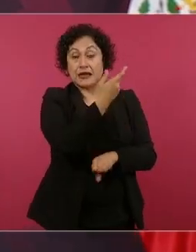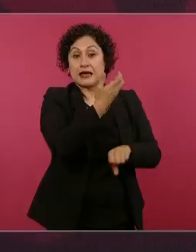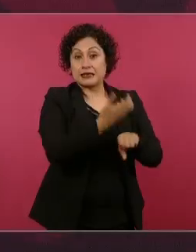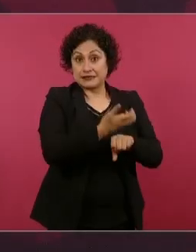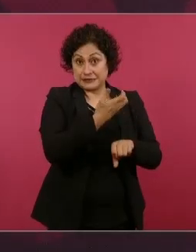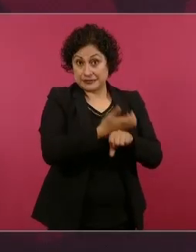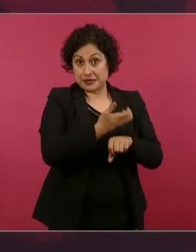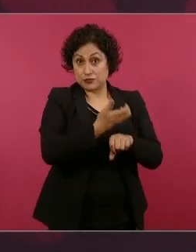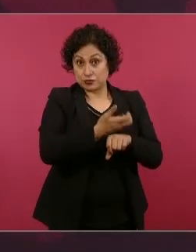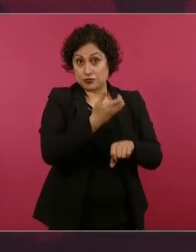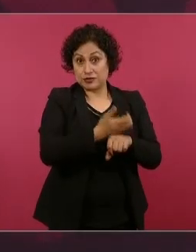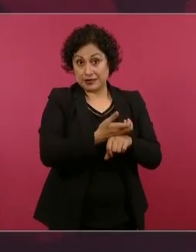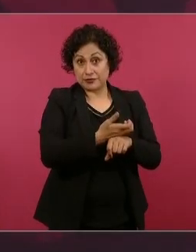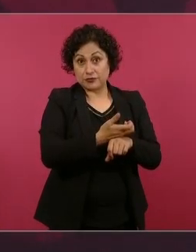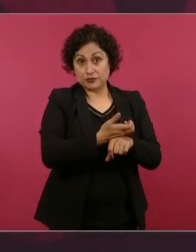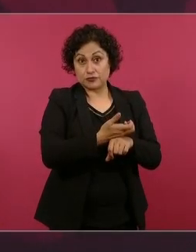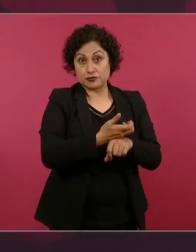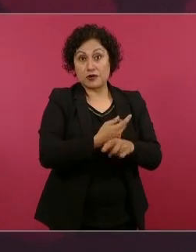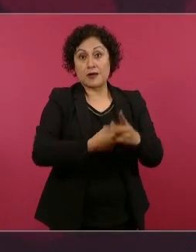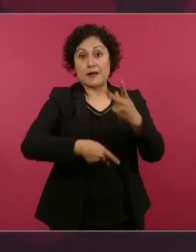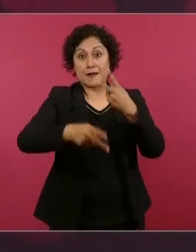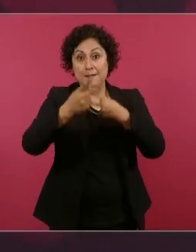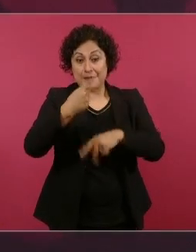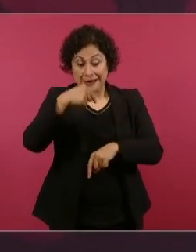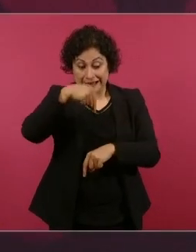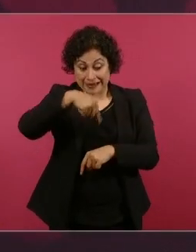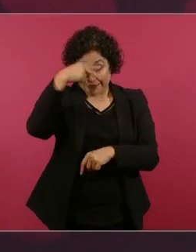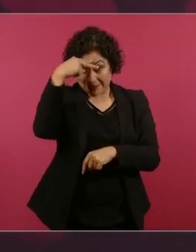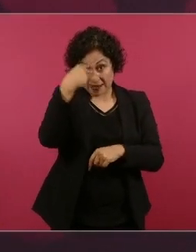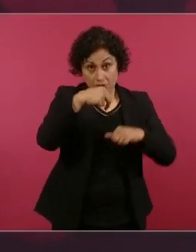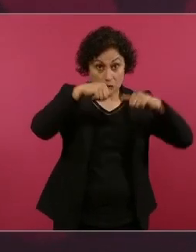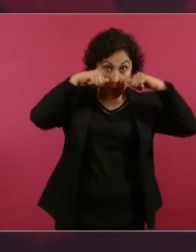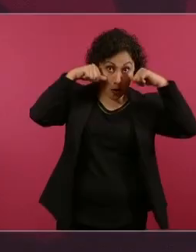que yo llegue a la presidencia,